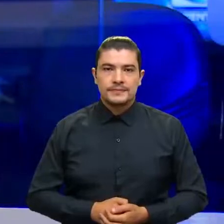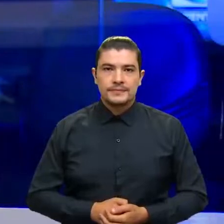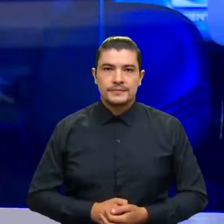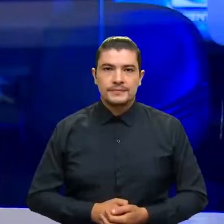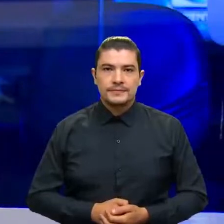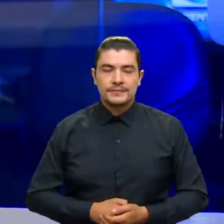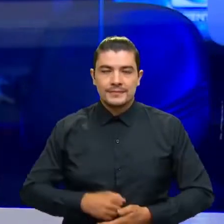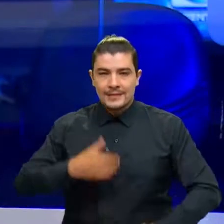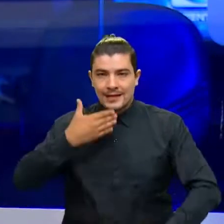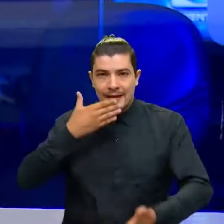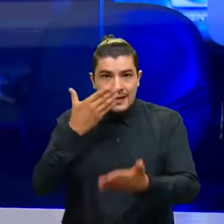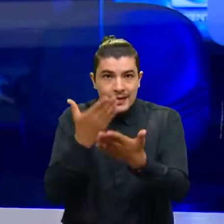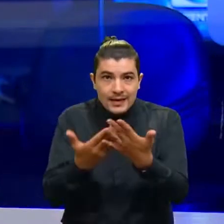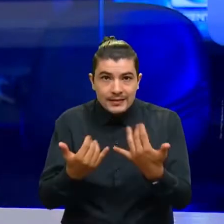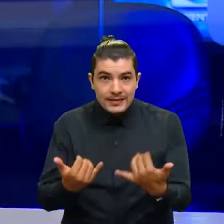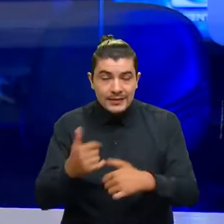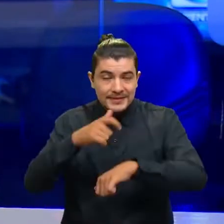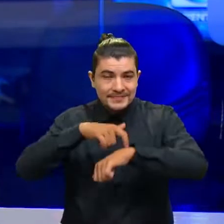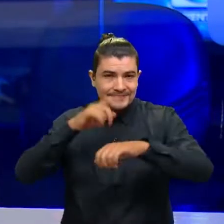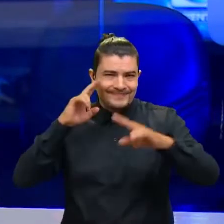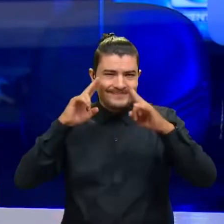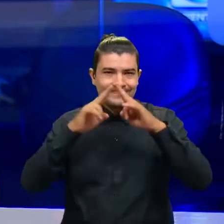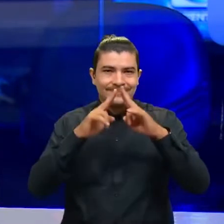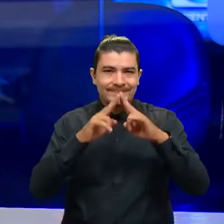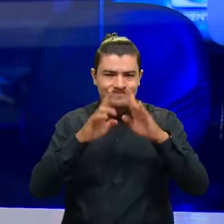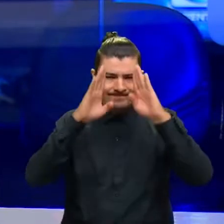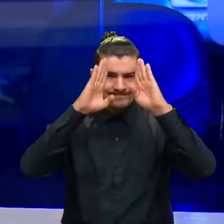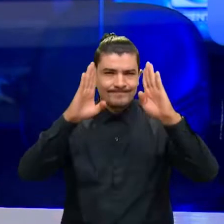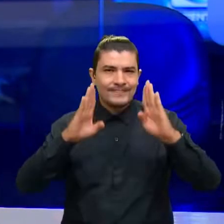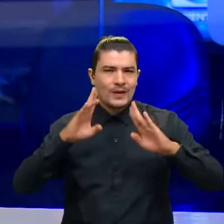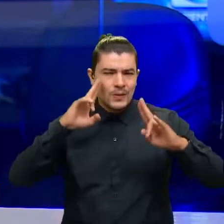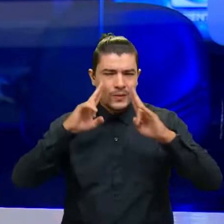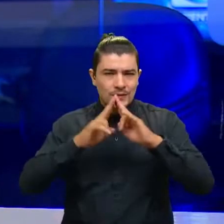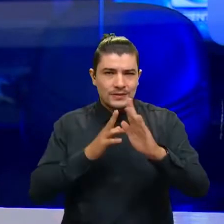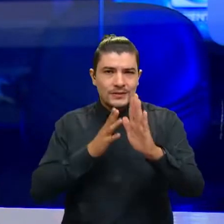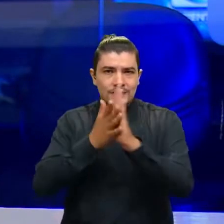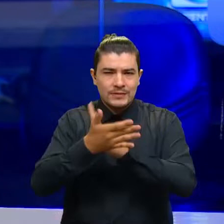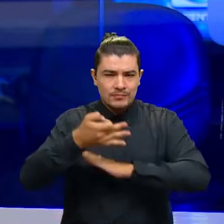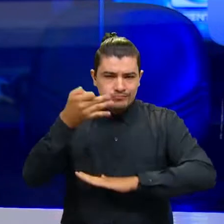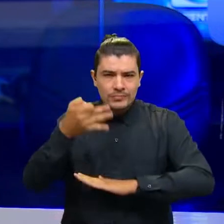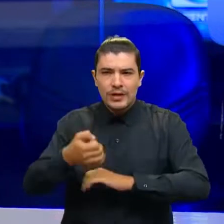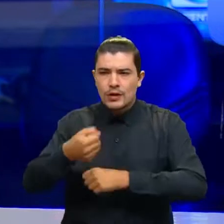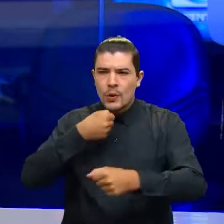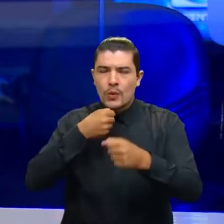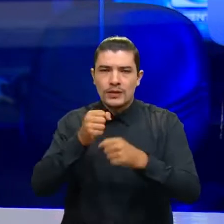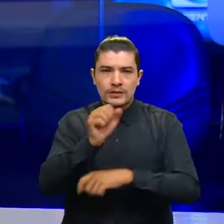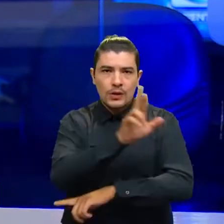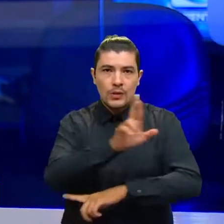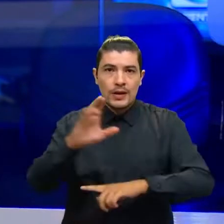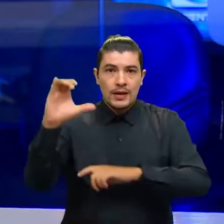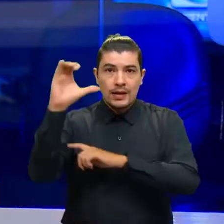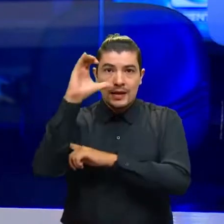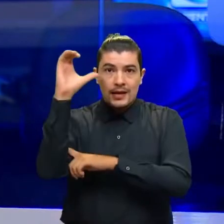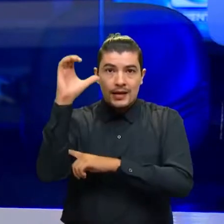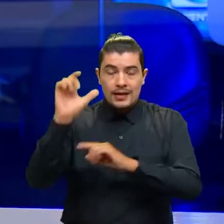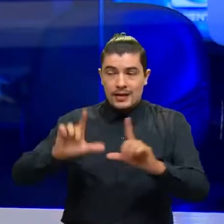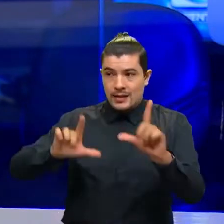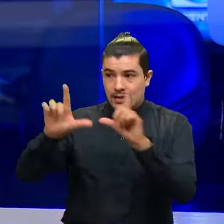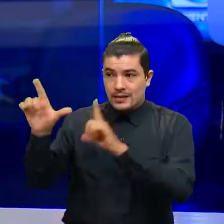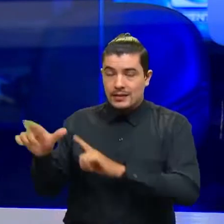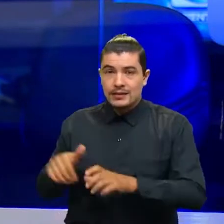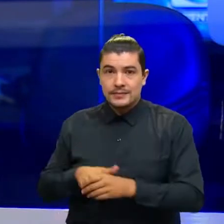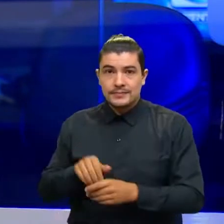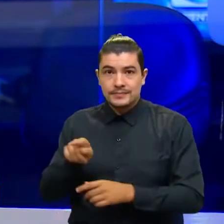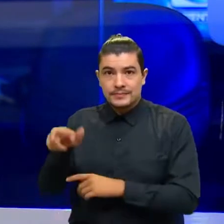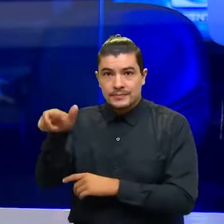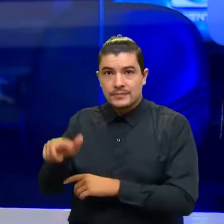Gracias por estar hasta ahora en Oriente Noticias y estar al tanto de todo lo que sucede a esta hora, lo que es noticia en el Oriente Colombiano. Ya estamos listos. Ahí